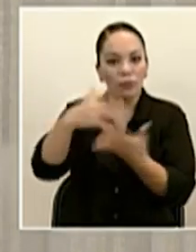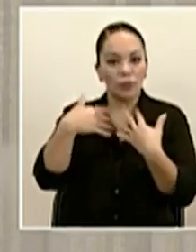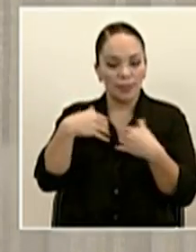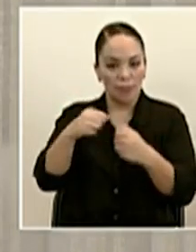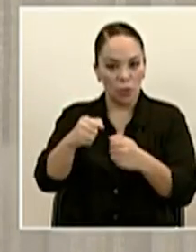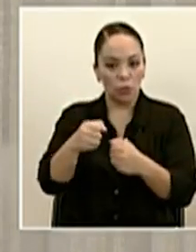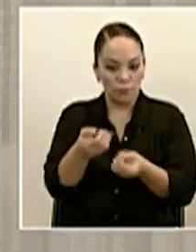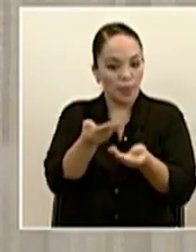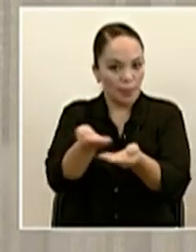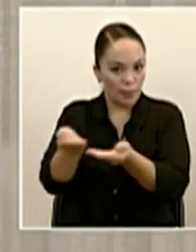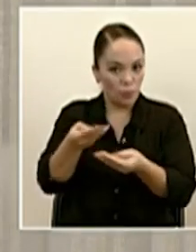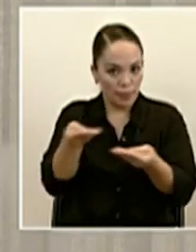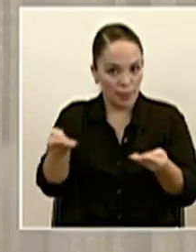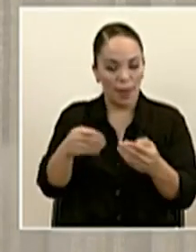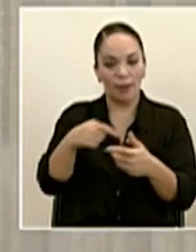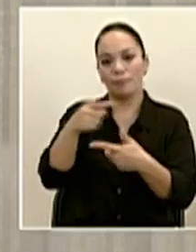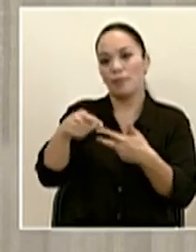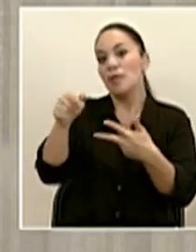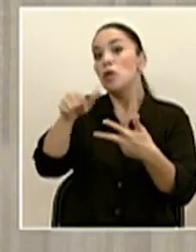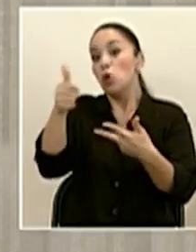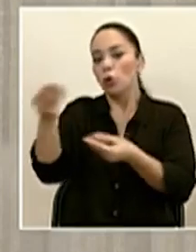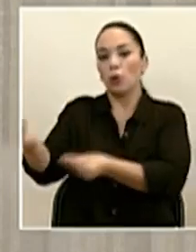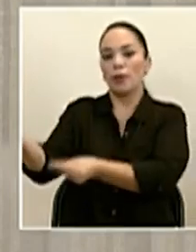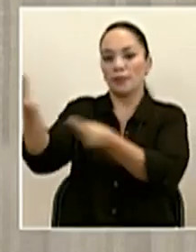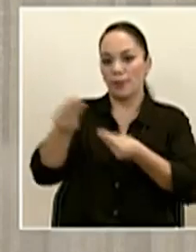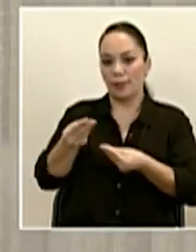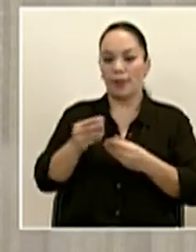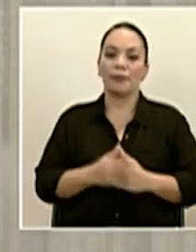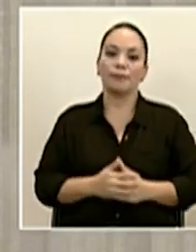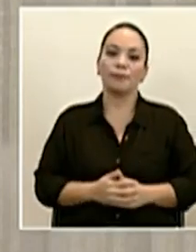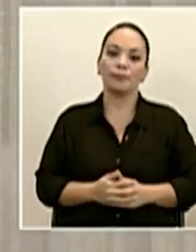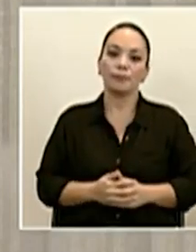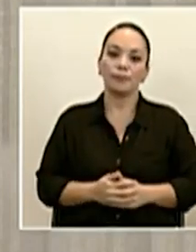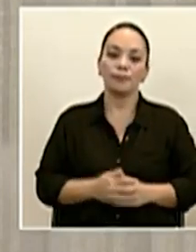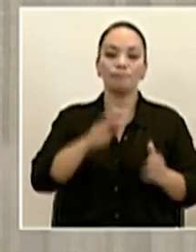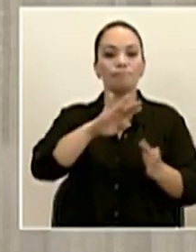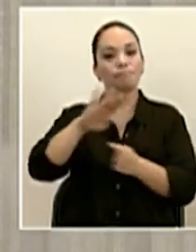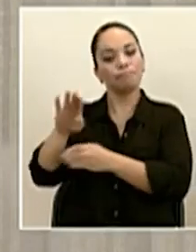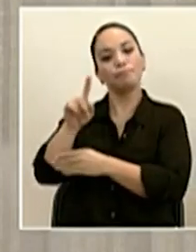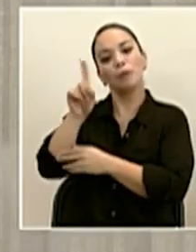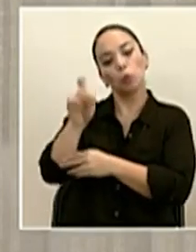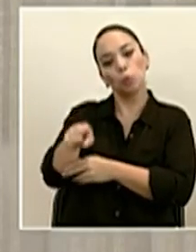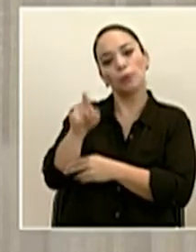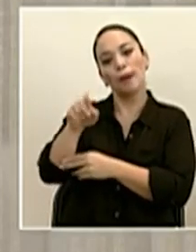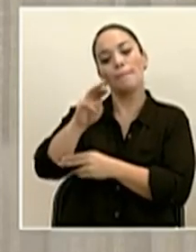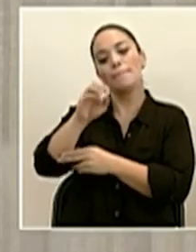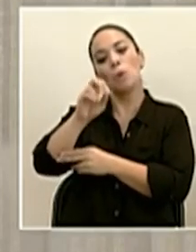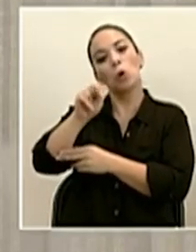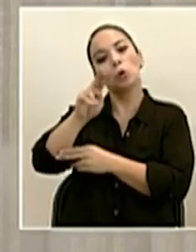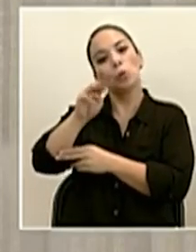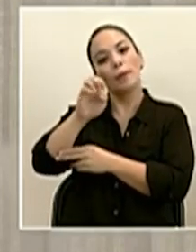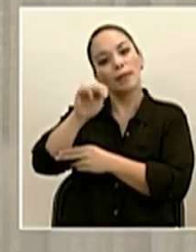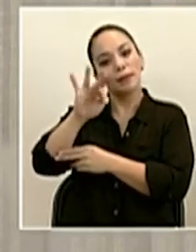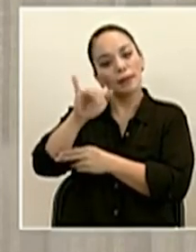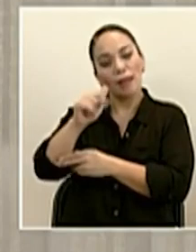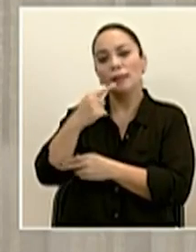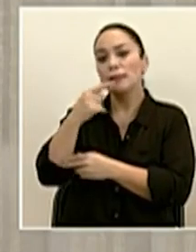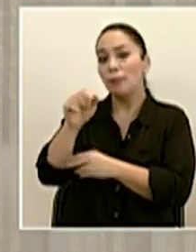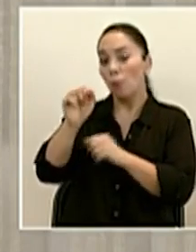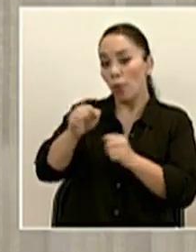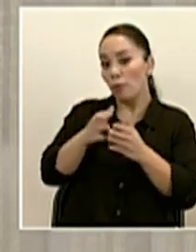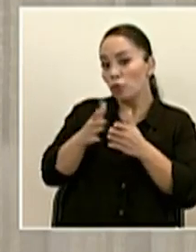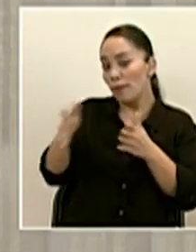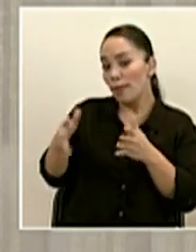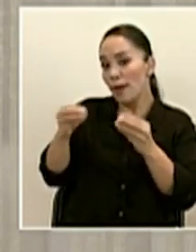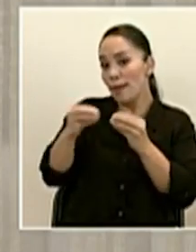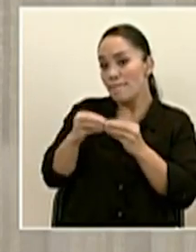y lo que está en tránsito. Doctor Maja, ya Monumental pide que si podemos ampliar sobre el proceso para determinar